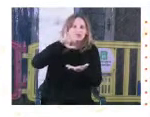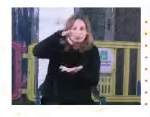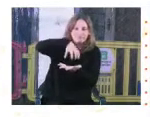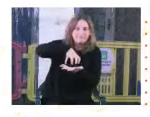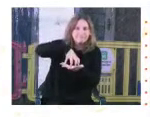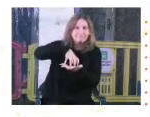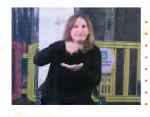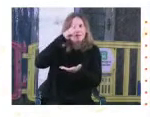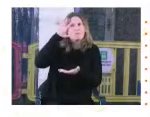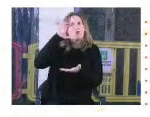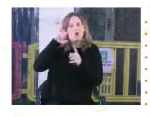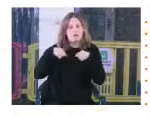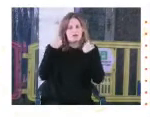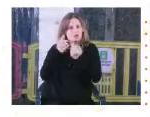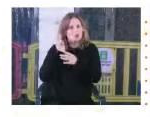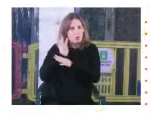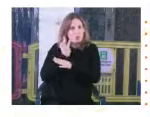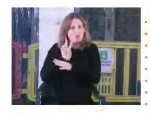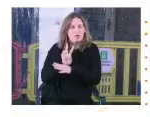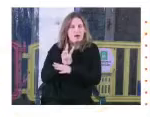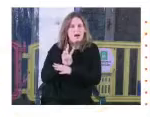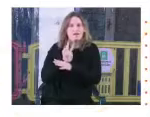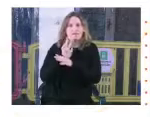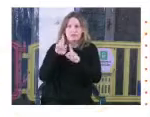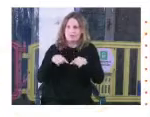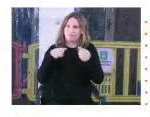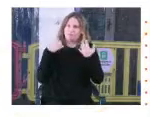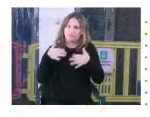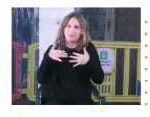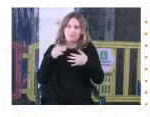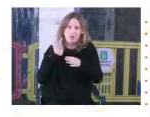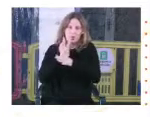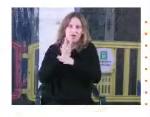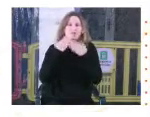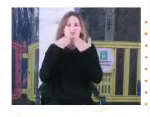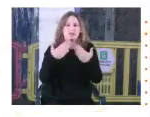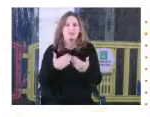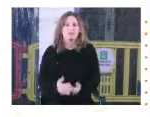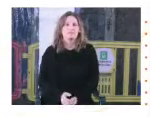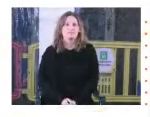y al que tenemos que cuidar y recuidar muchísimo. Muchas gracias.